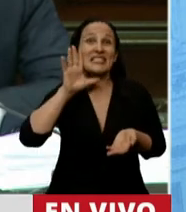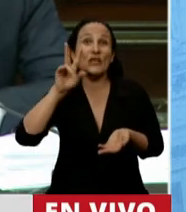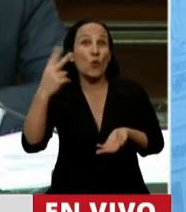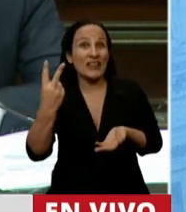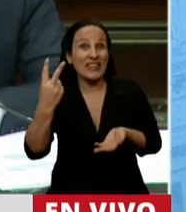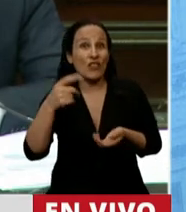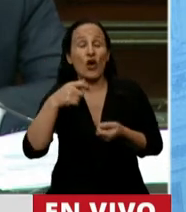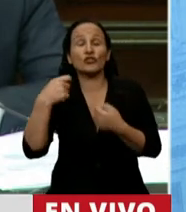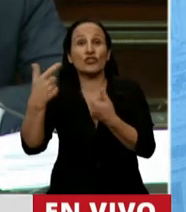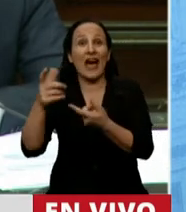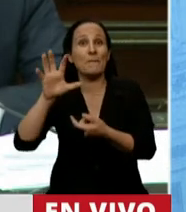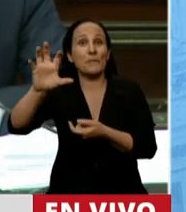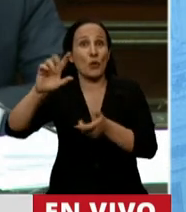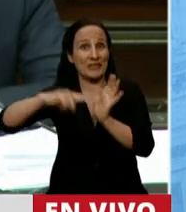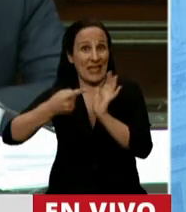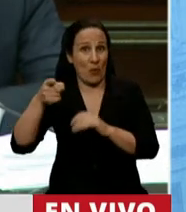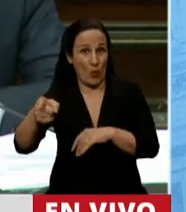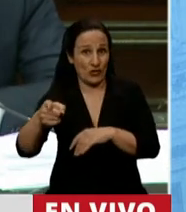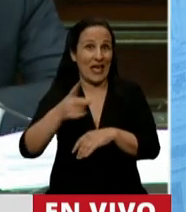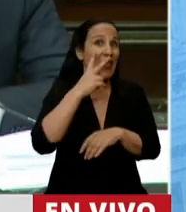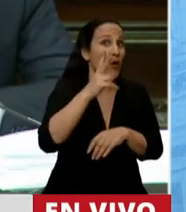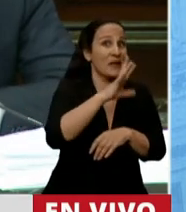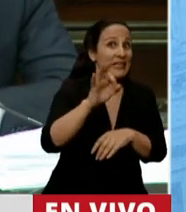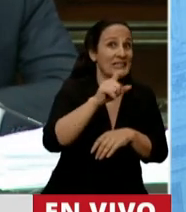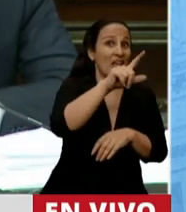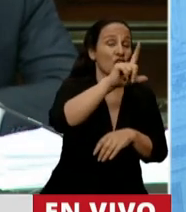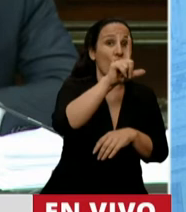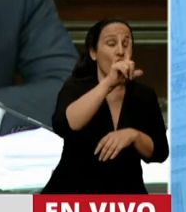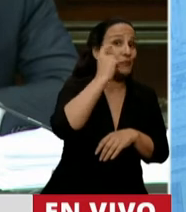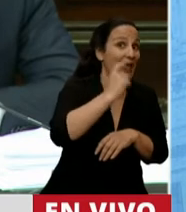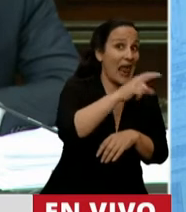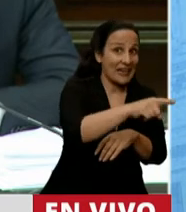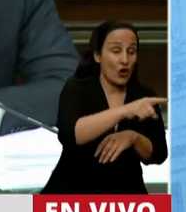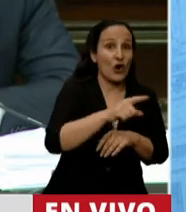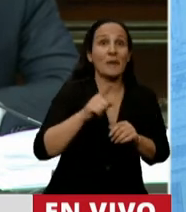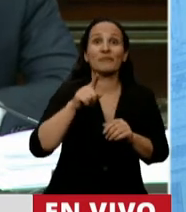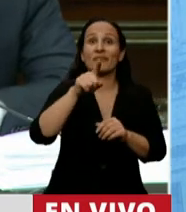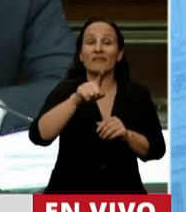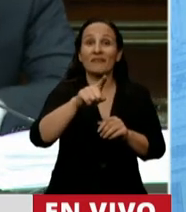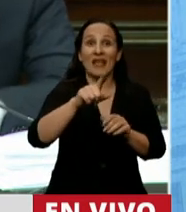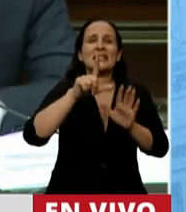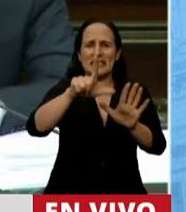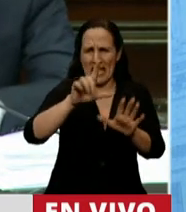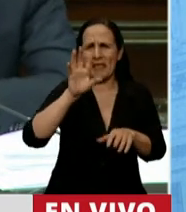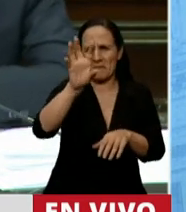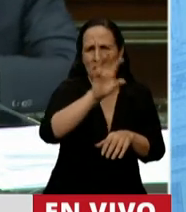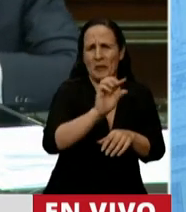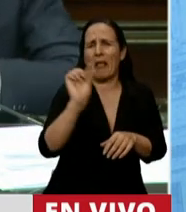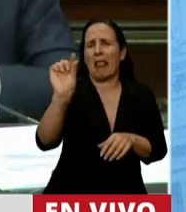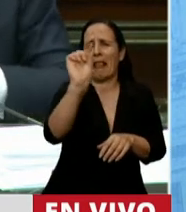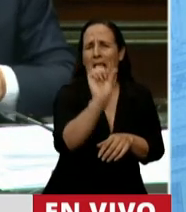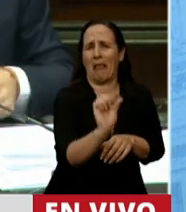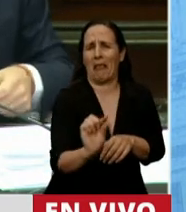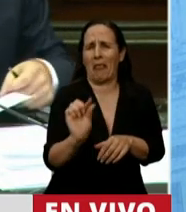fueron destinados a la provincia de Buenos Aires, 2.500 a La Rioja, 7 estados provinciales más recibieron unos pocos